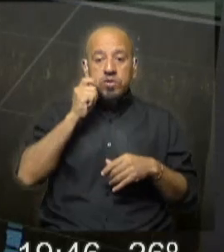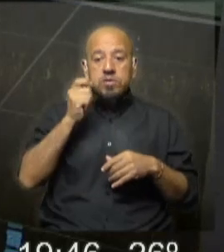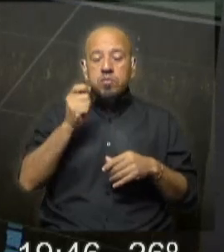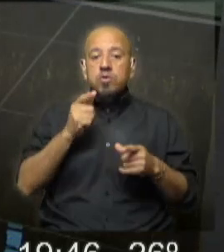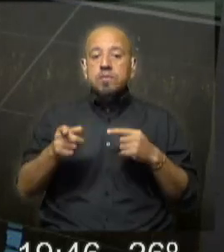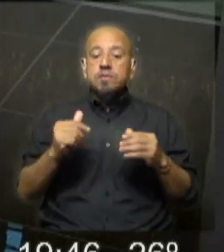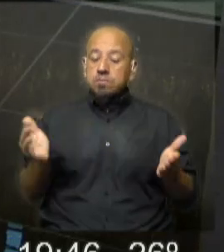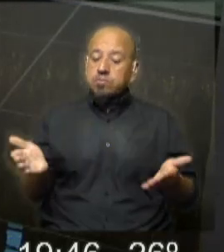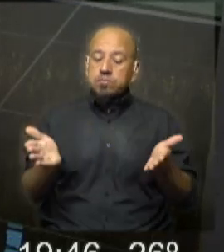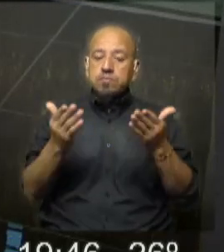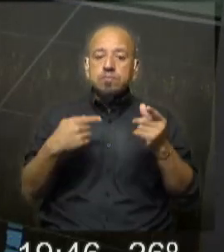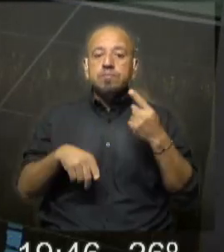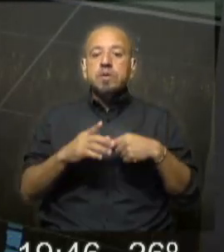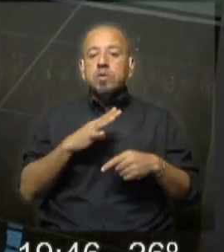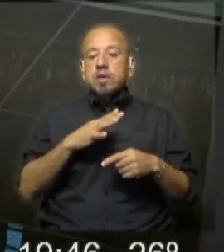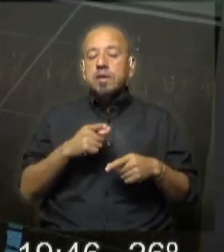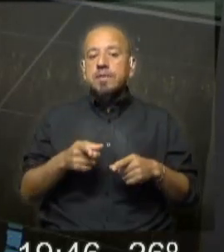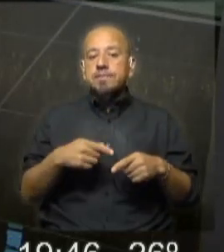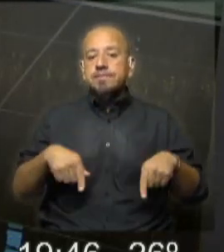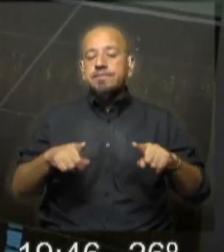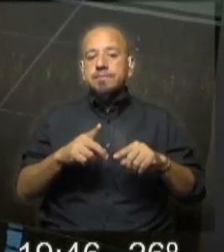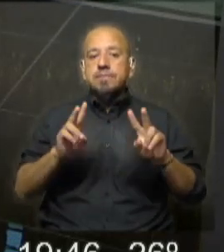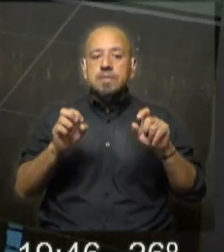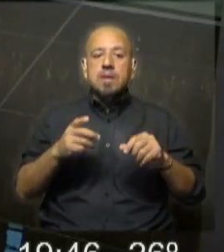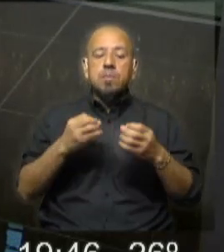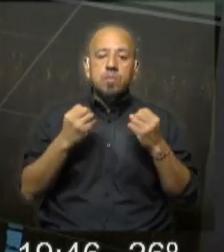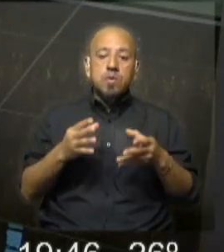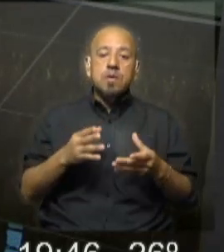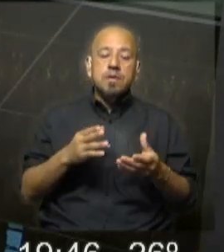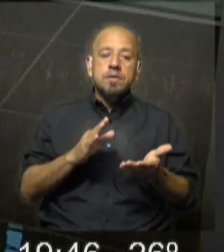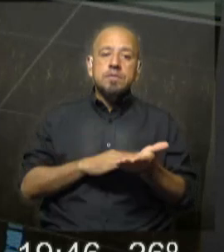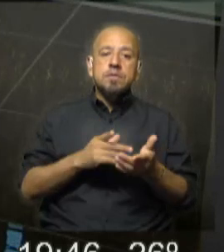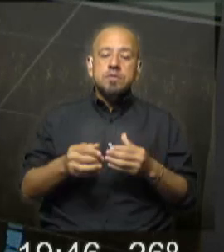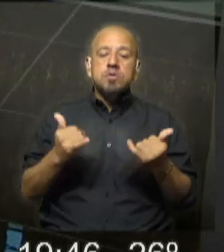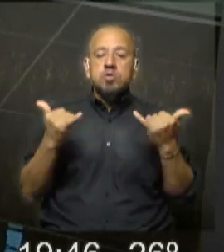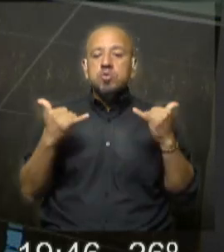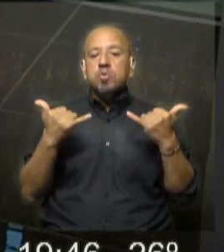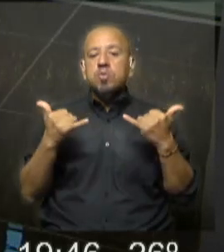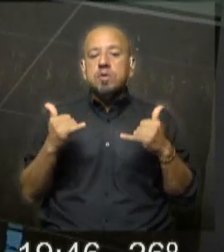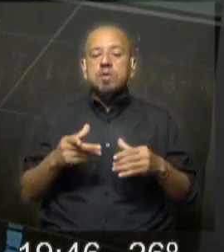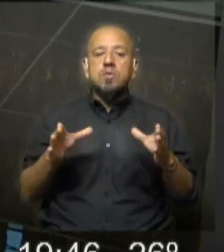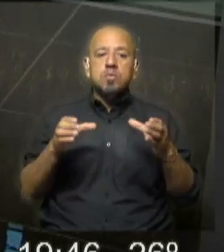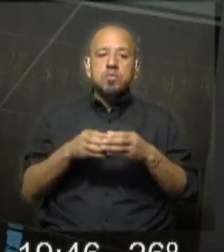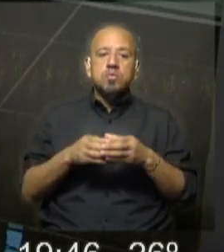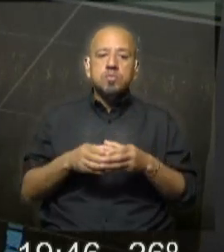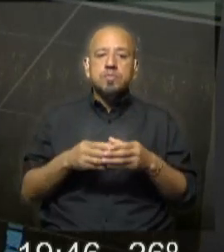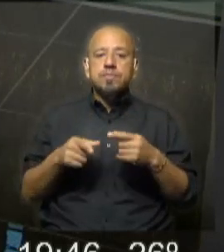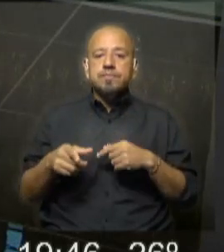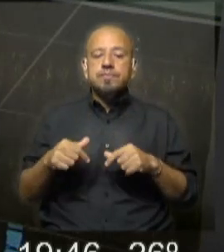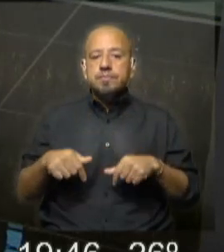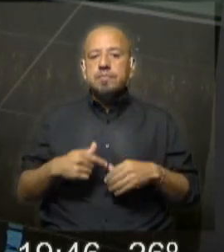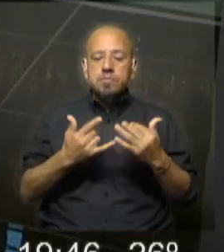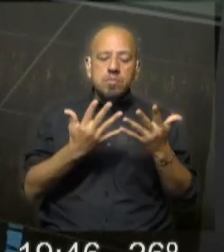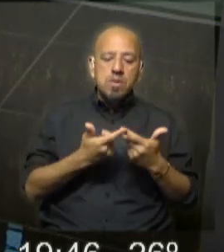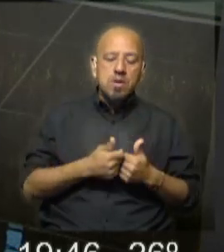económico, pero que trasciende este asunto, porque de hecho surfistas, las comunidades territoriales, las